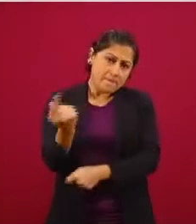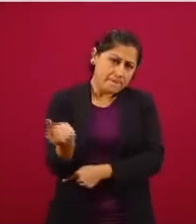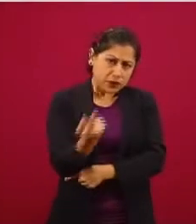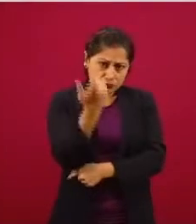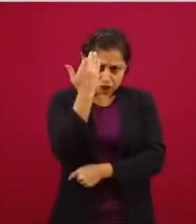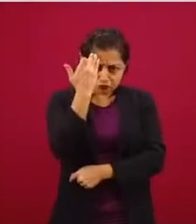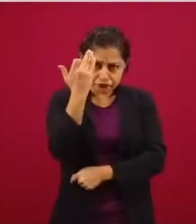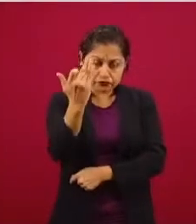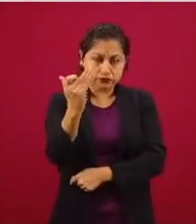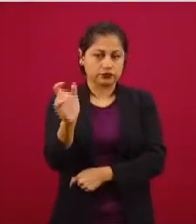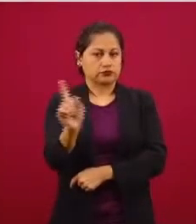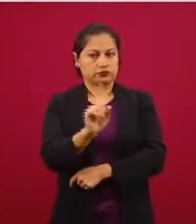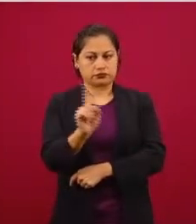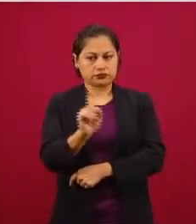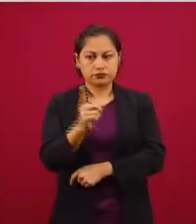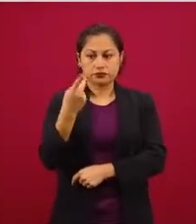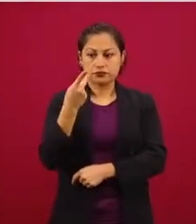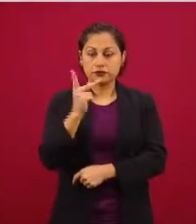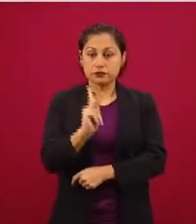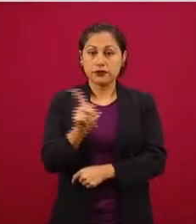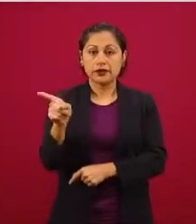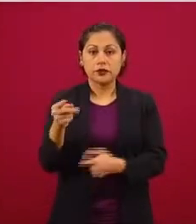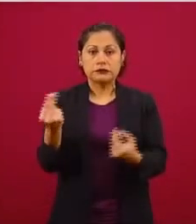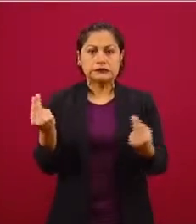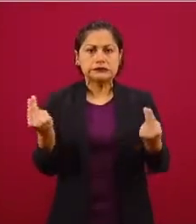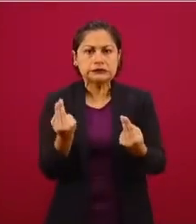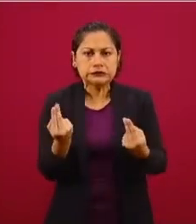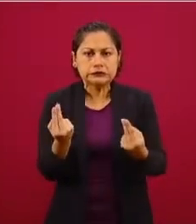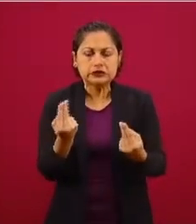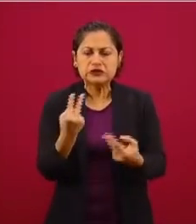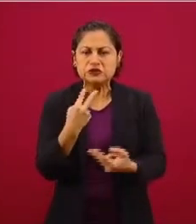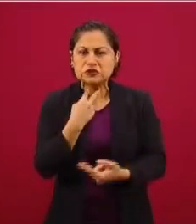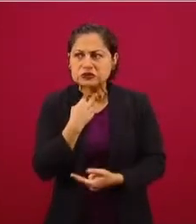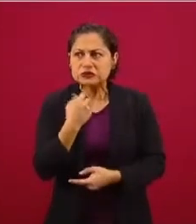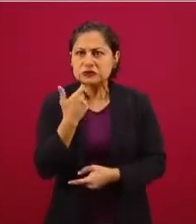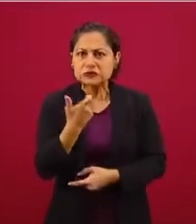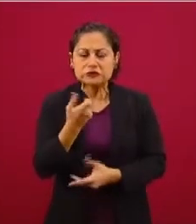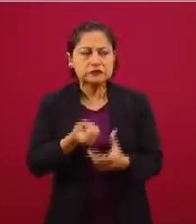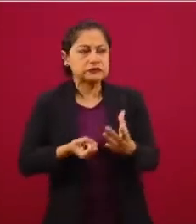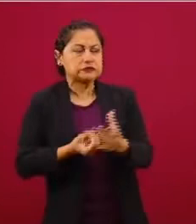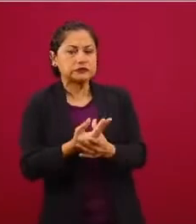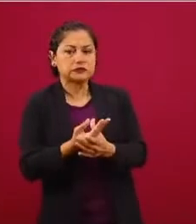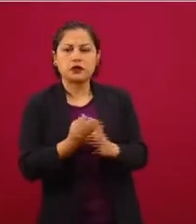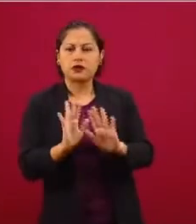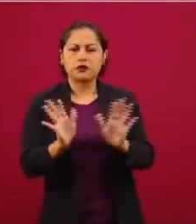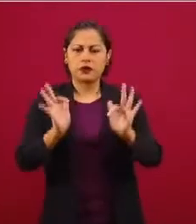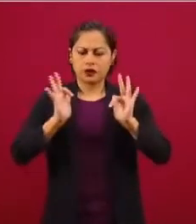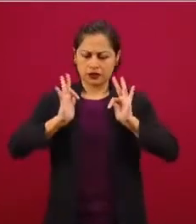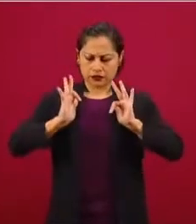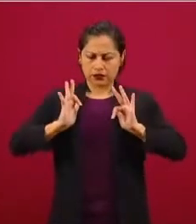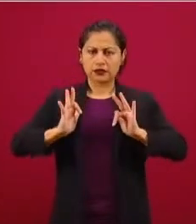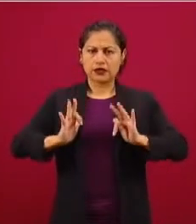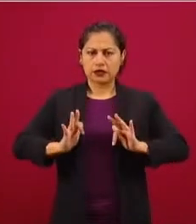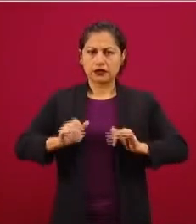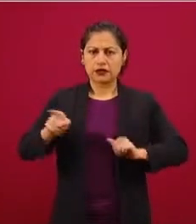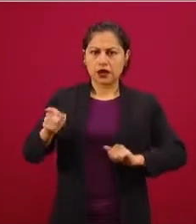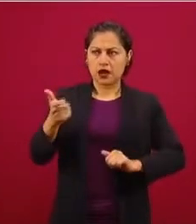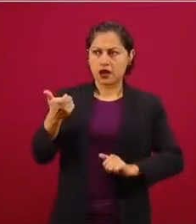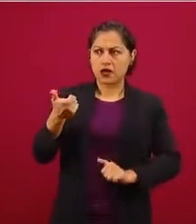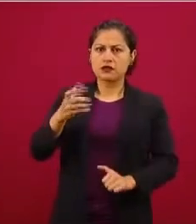pero que no tengan necesidad de salir, que tengan algo que les ayude.